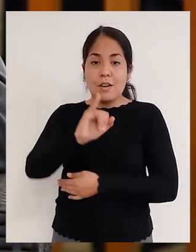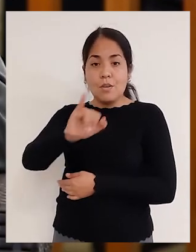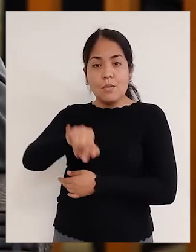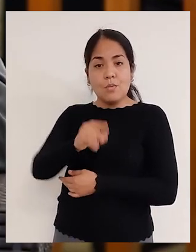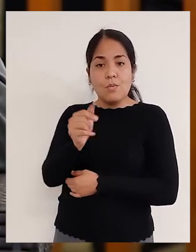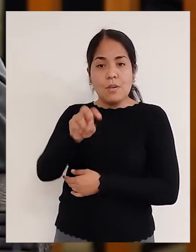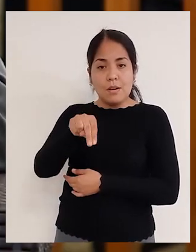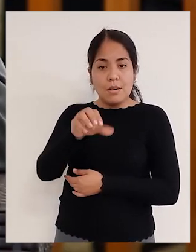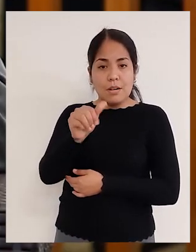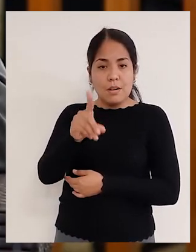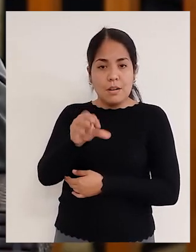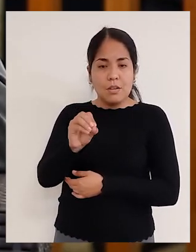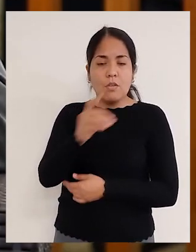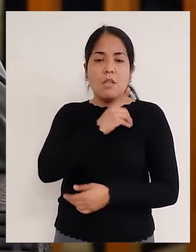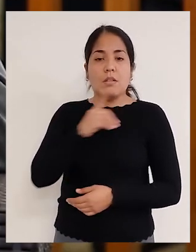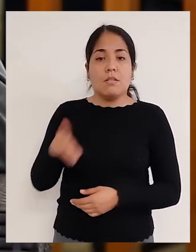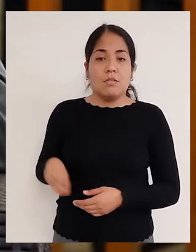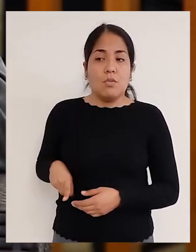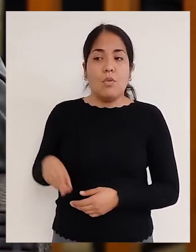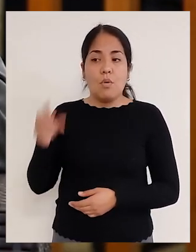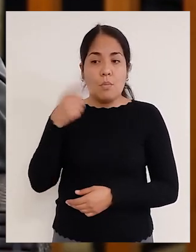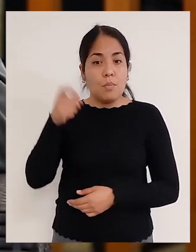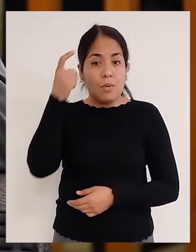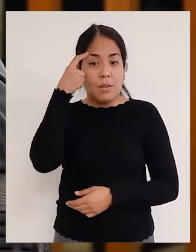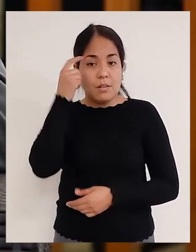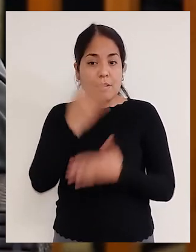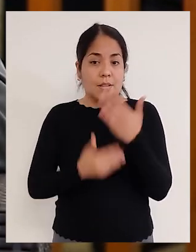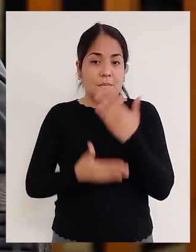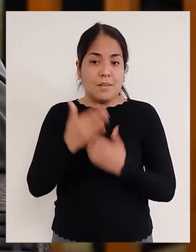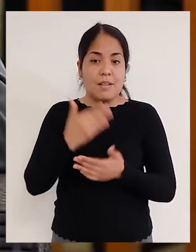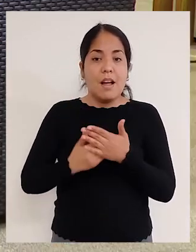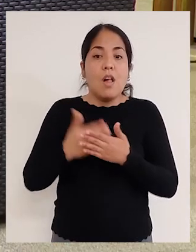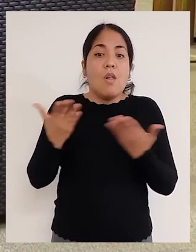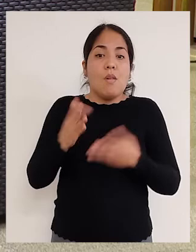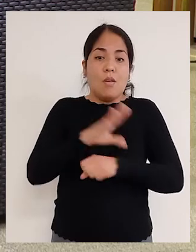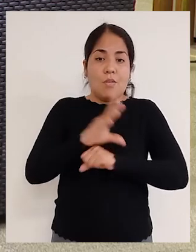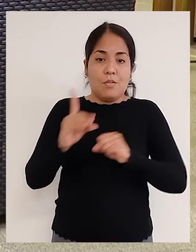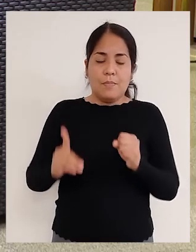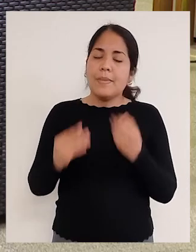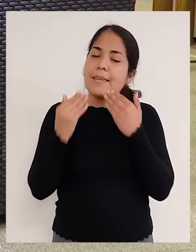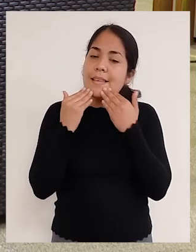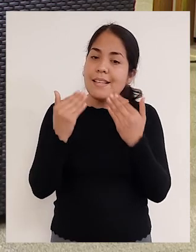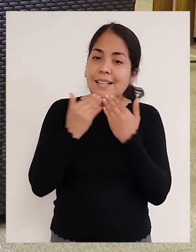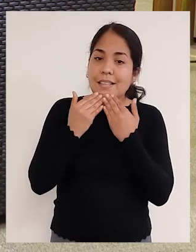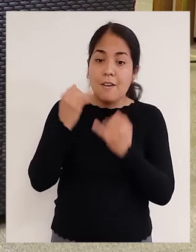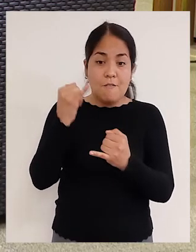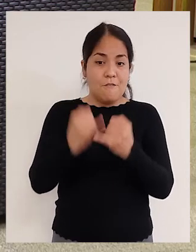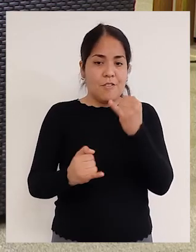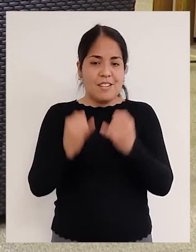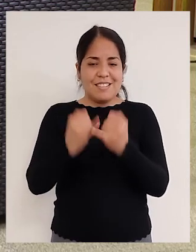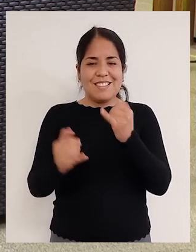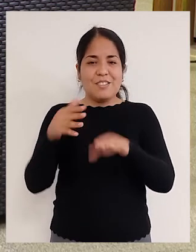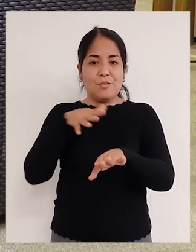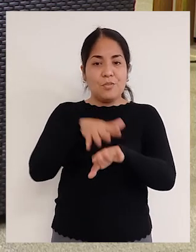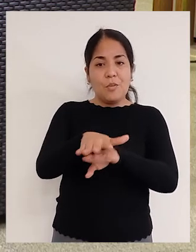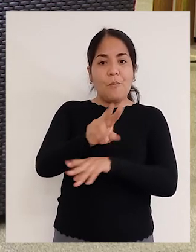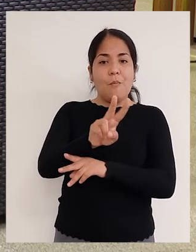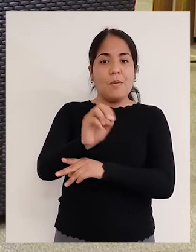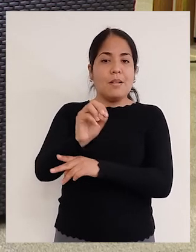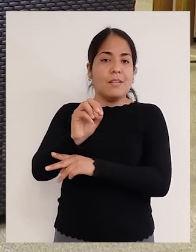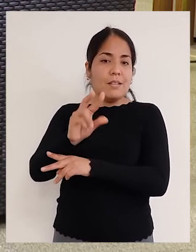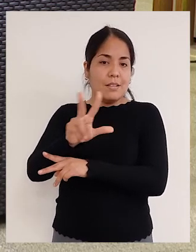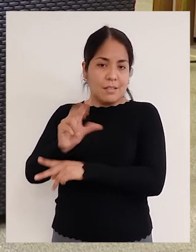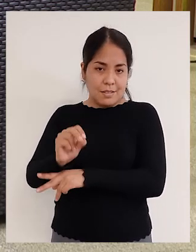ha sido Juan Carlos Rivero, el es director de políticas en discapacidad del CONADIS. Gracias, Juan Carlos. Y esto es todo por hoy aquí en Inclusión